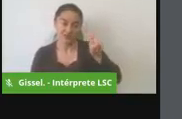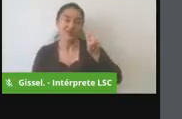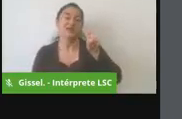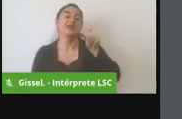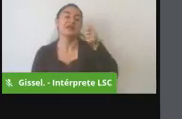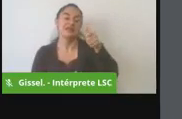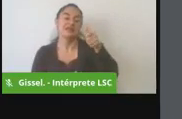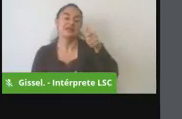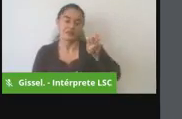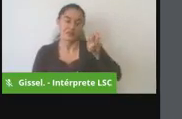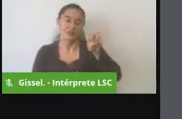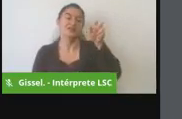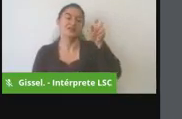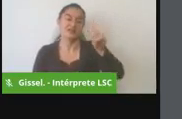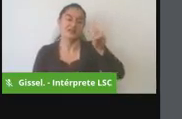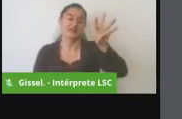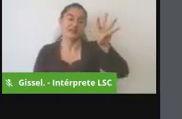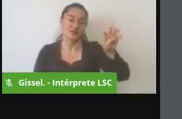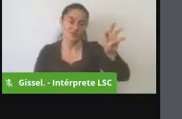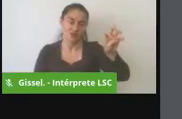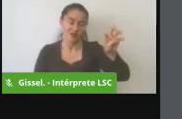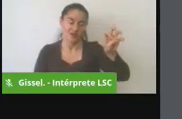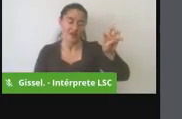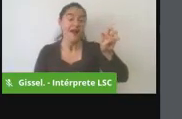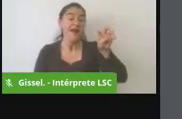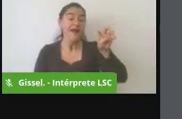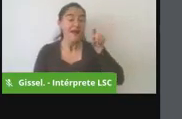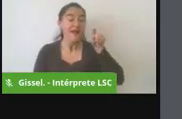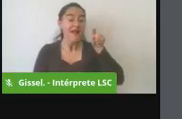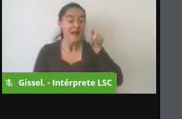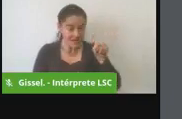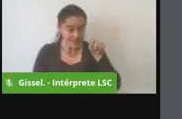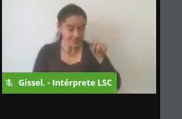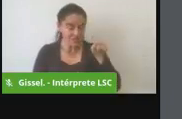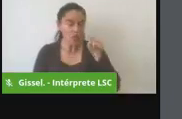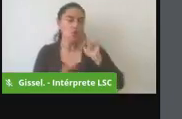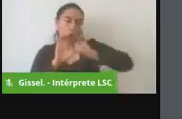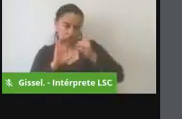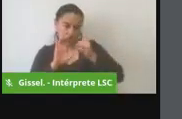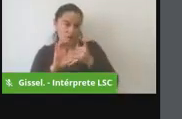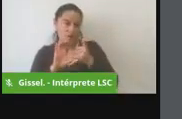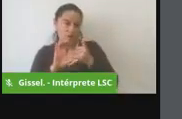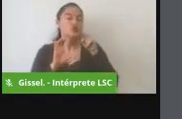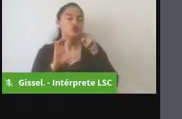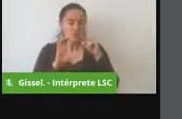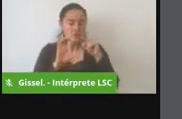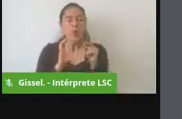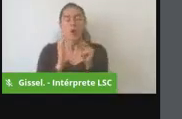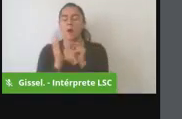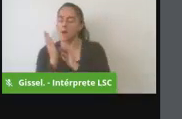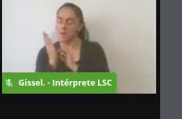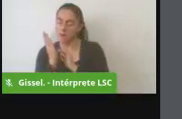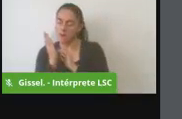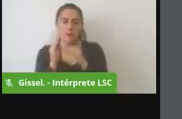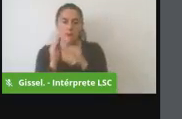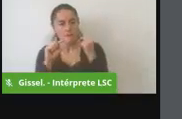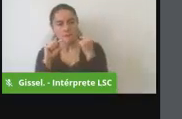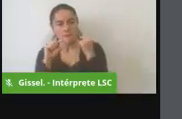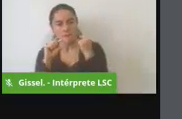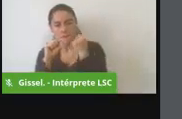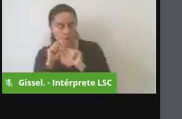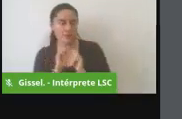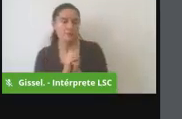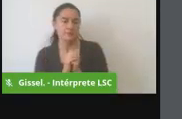estos son los canales directos que tienen para presentarnos de información y para pues